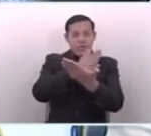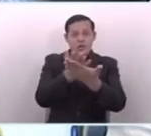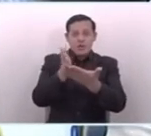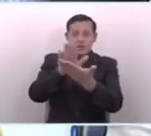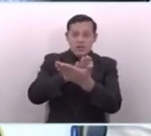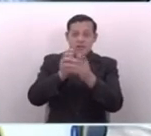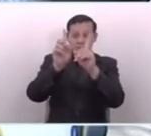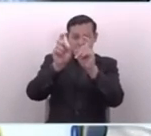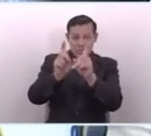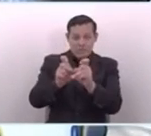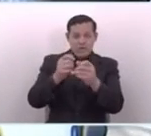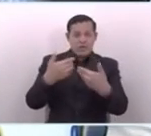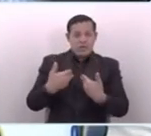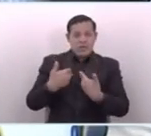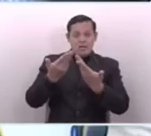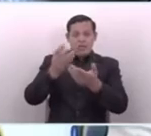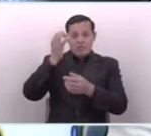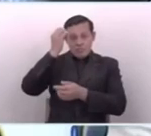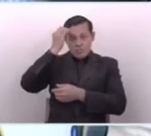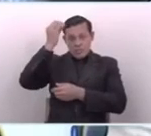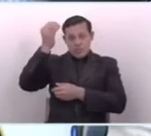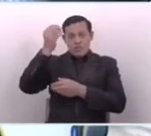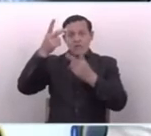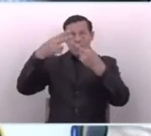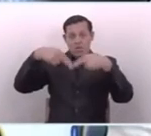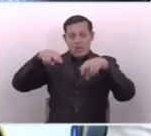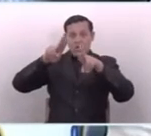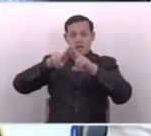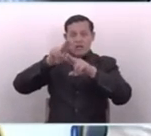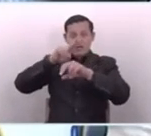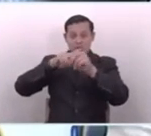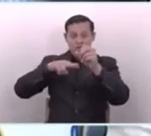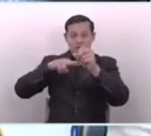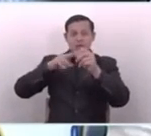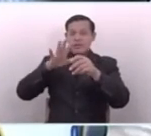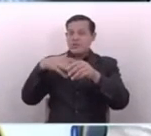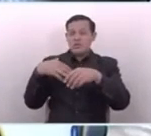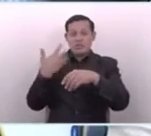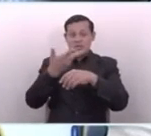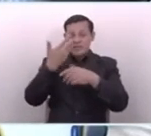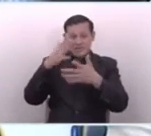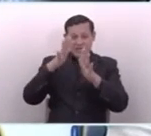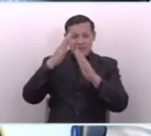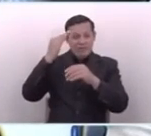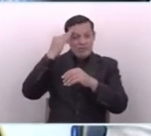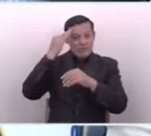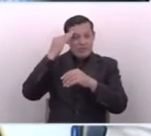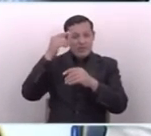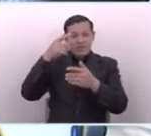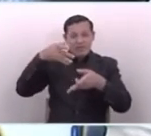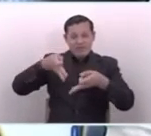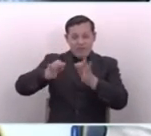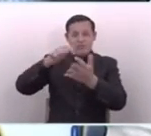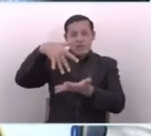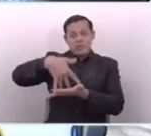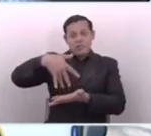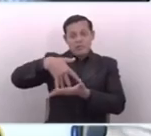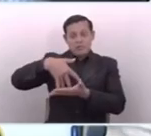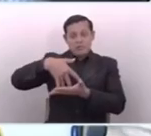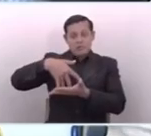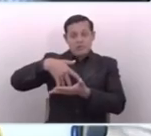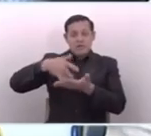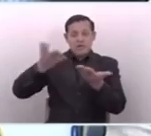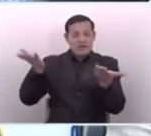para poder dar una opinión o valoración, a pesar de que son señalamientos que de manera pública también han venido